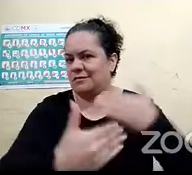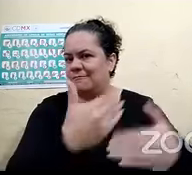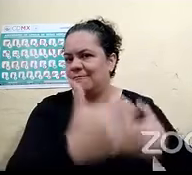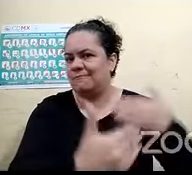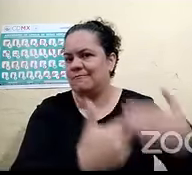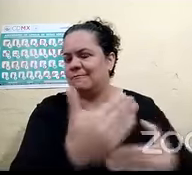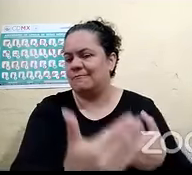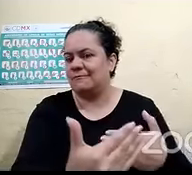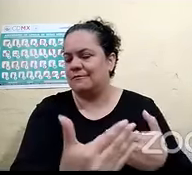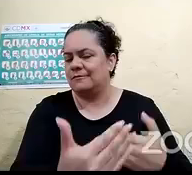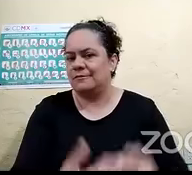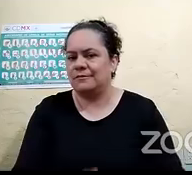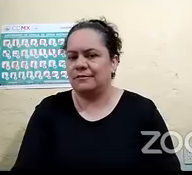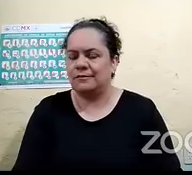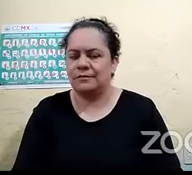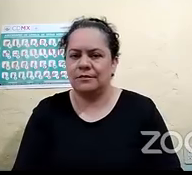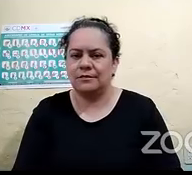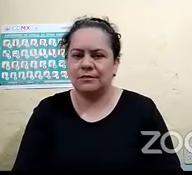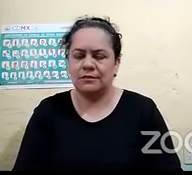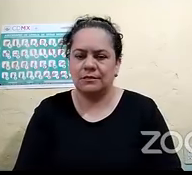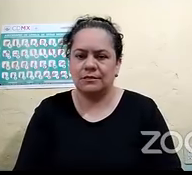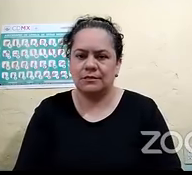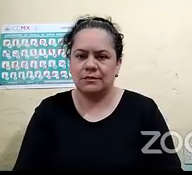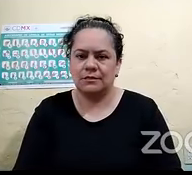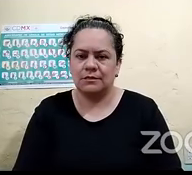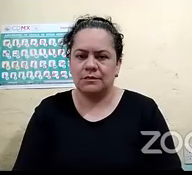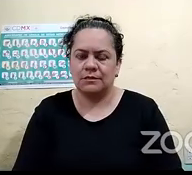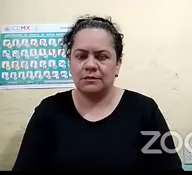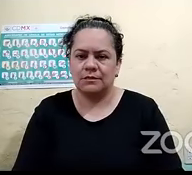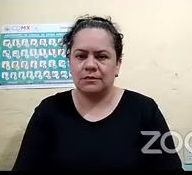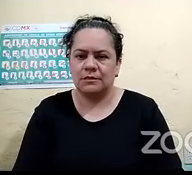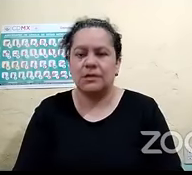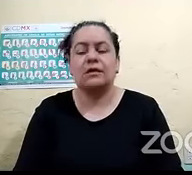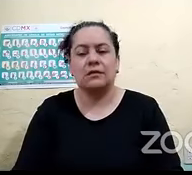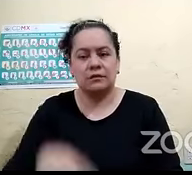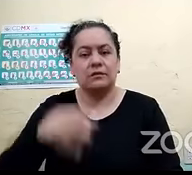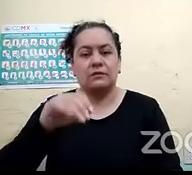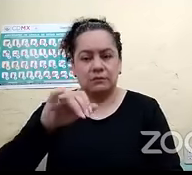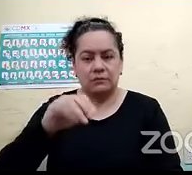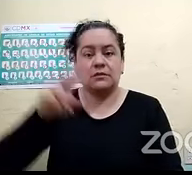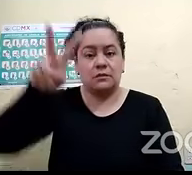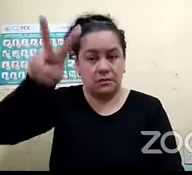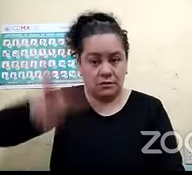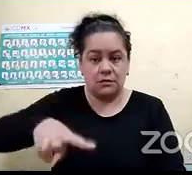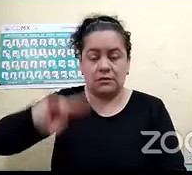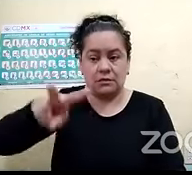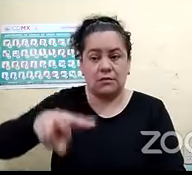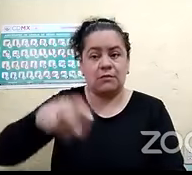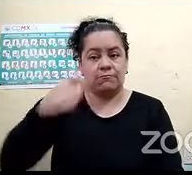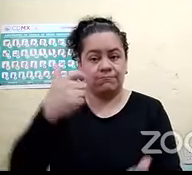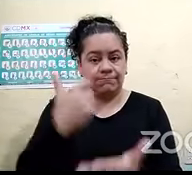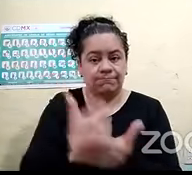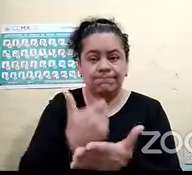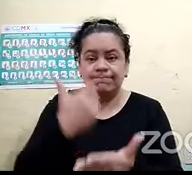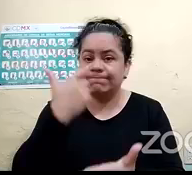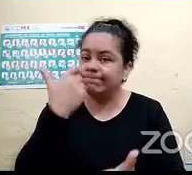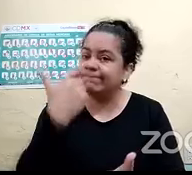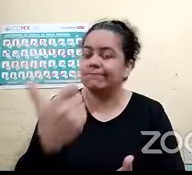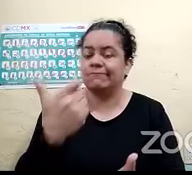que es caro, no es accesible como lo decías hace un ratito.